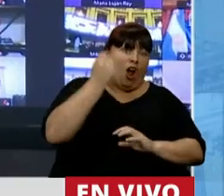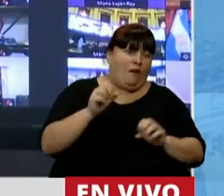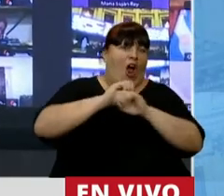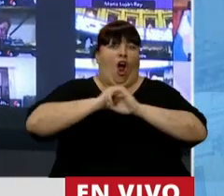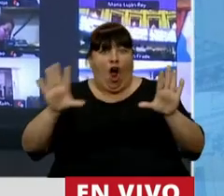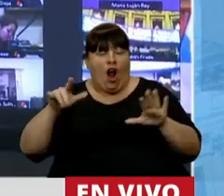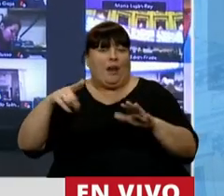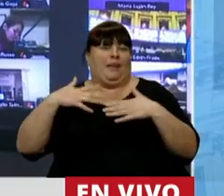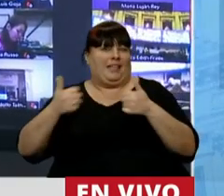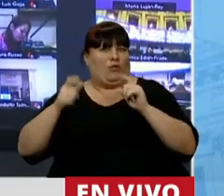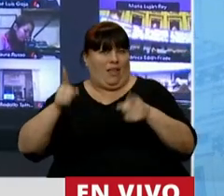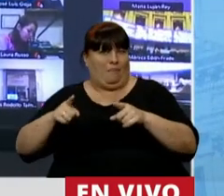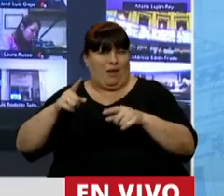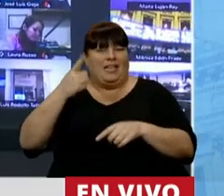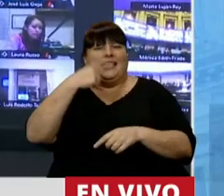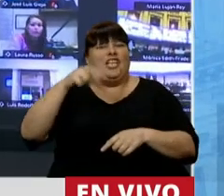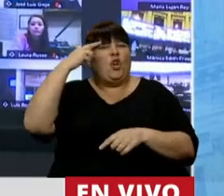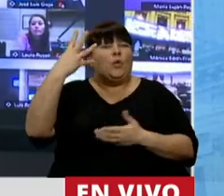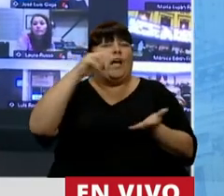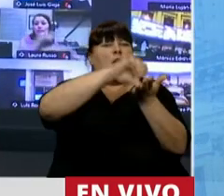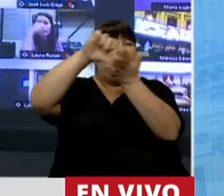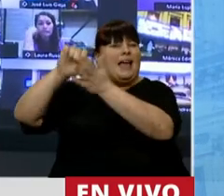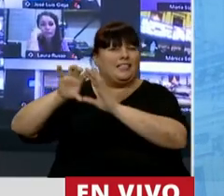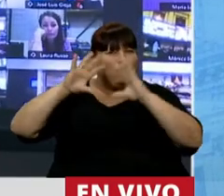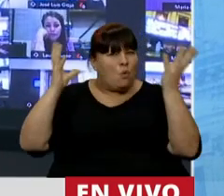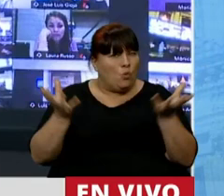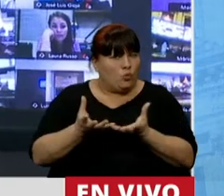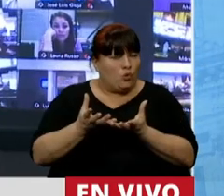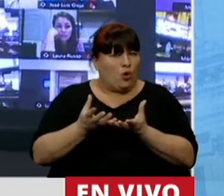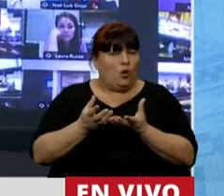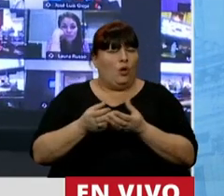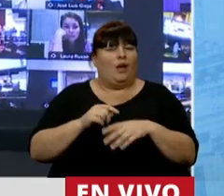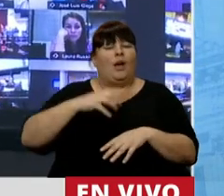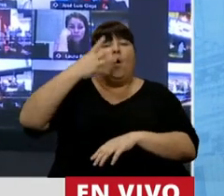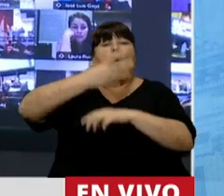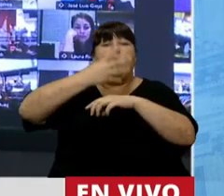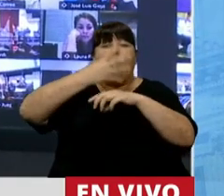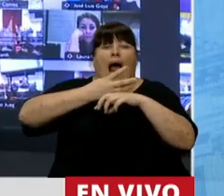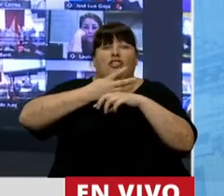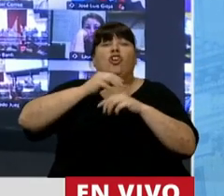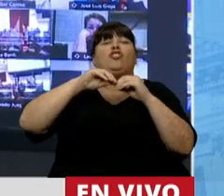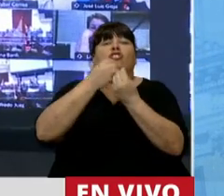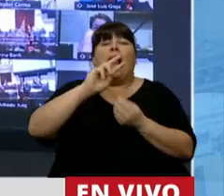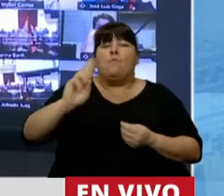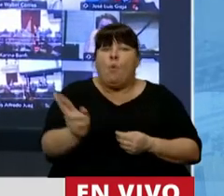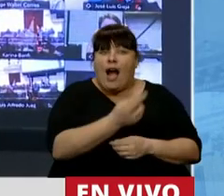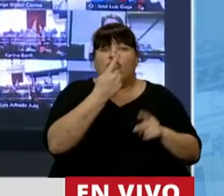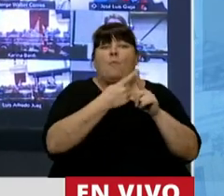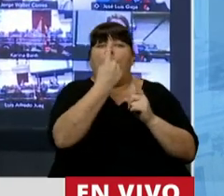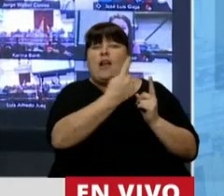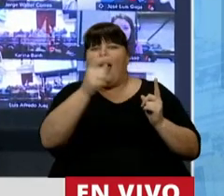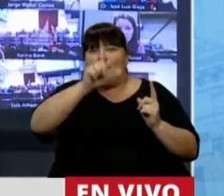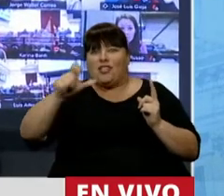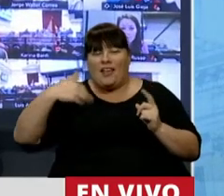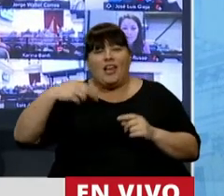el desastre sanitario. 194 países en el mundo. El cuarto en muertos por habitante es la Argentina.